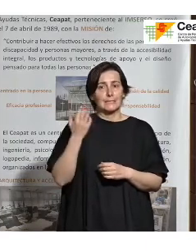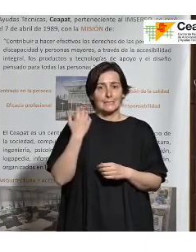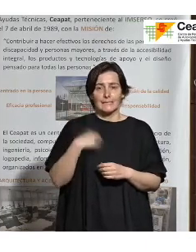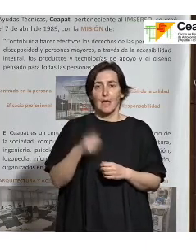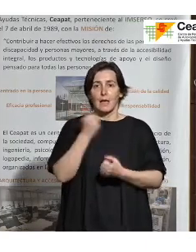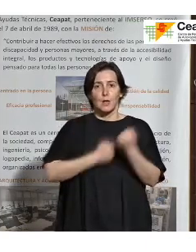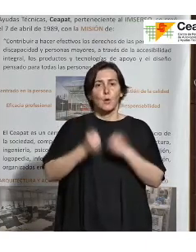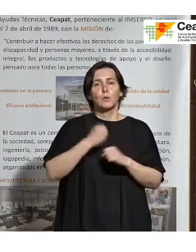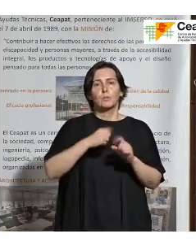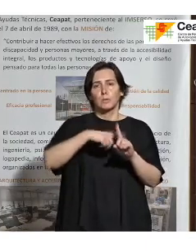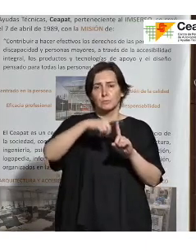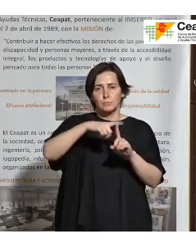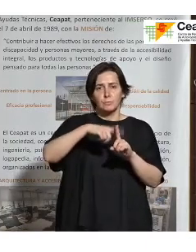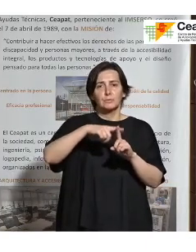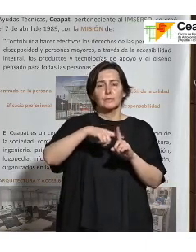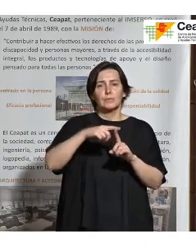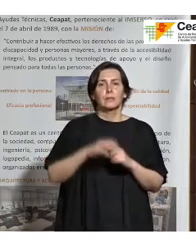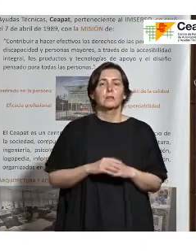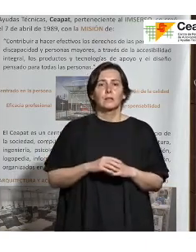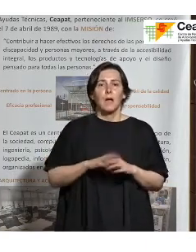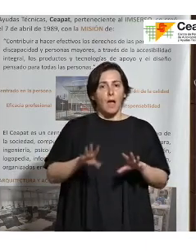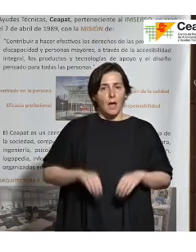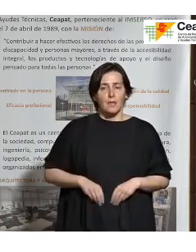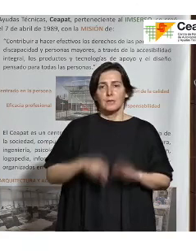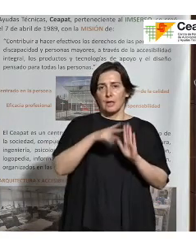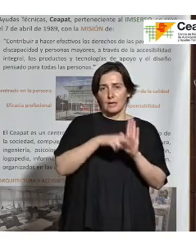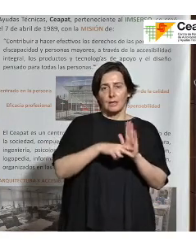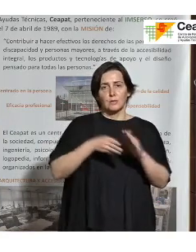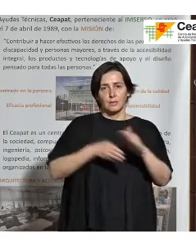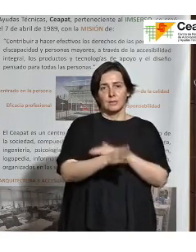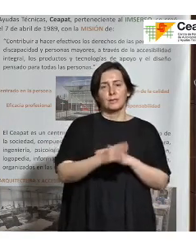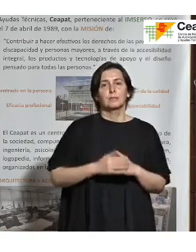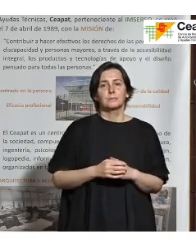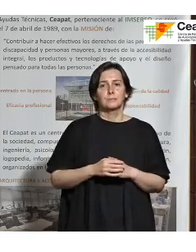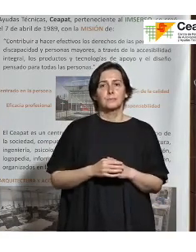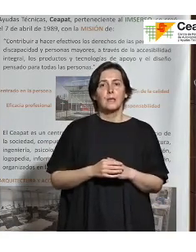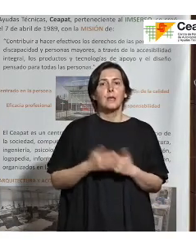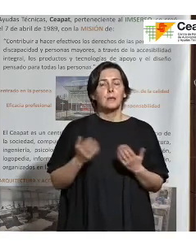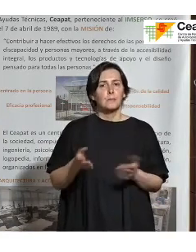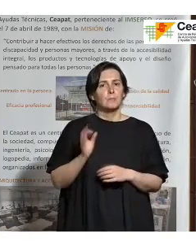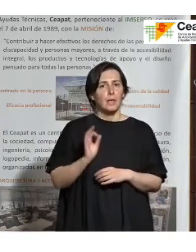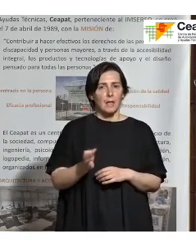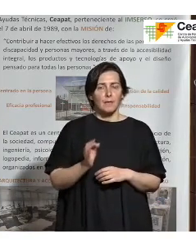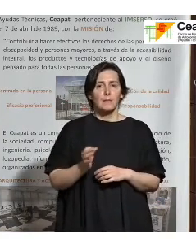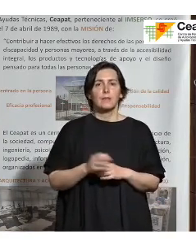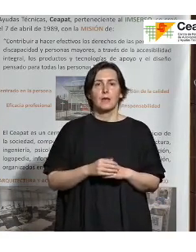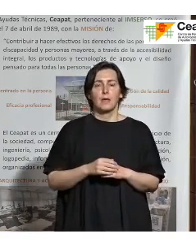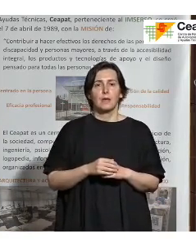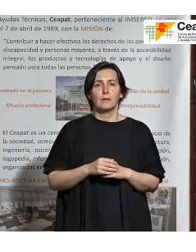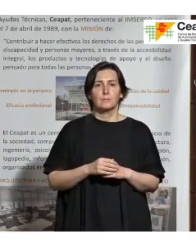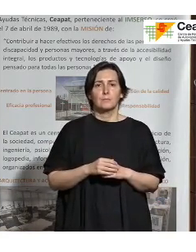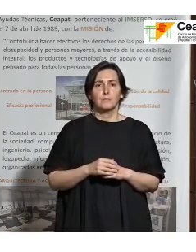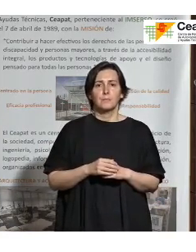economía de escala el asumir los requisitos de accesibilidad pero es verdad que hay partes mucho más específicas de